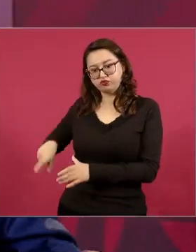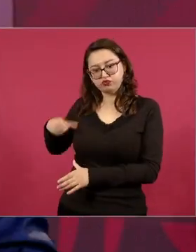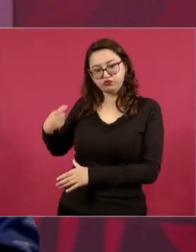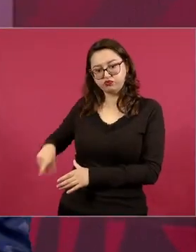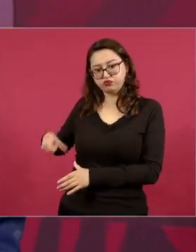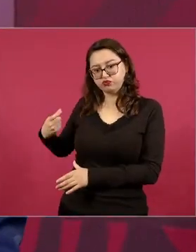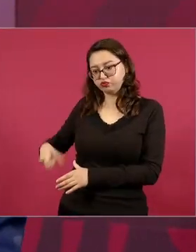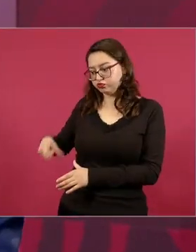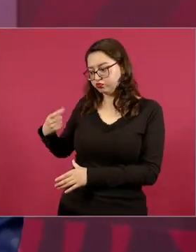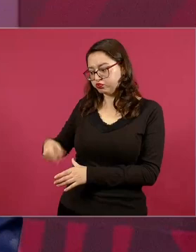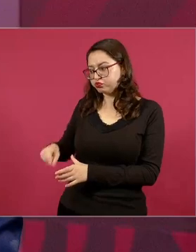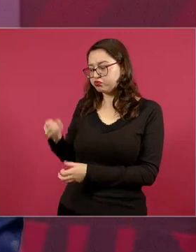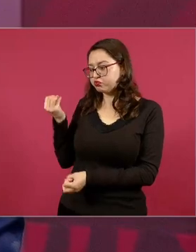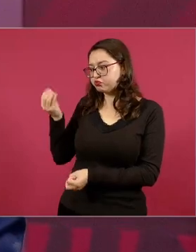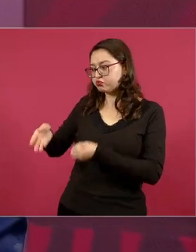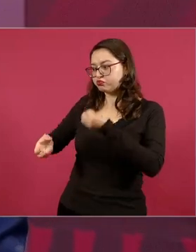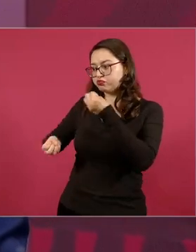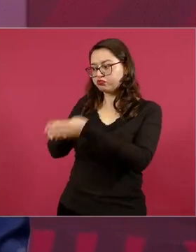oligarquía